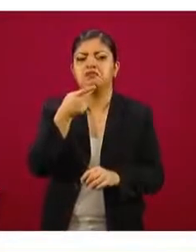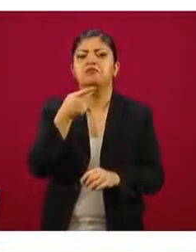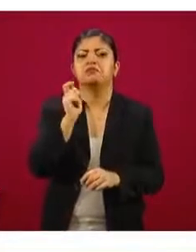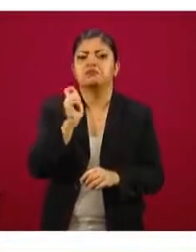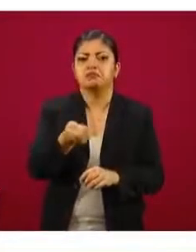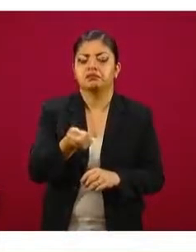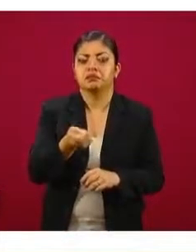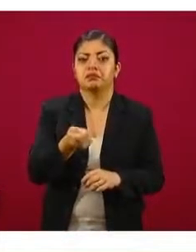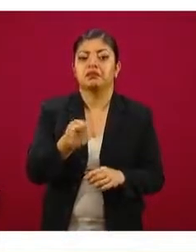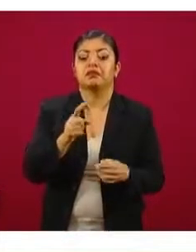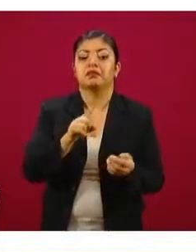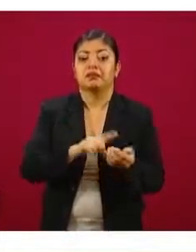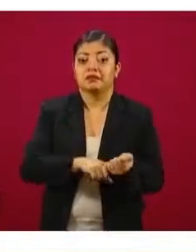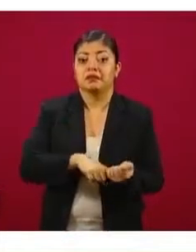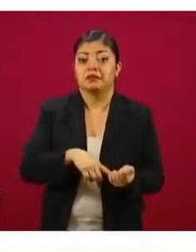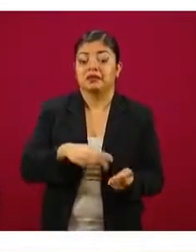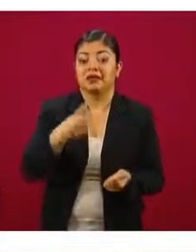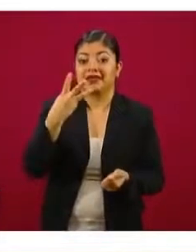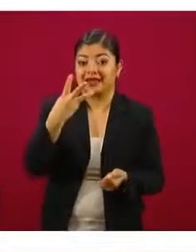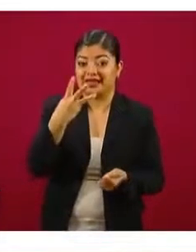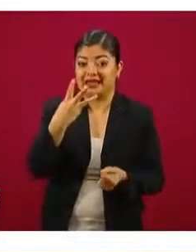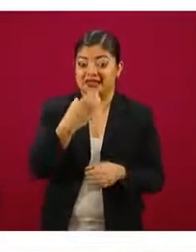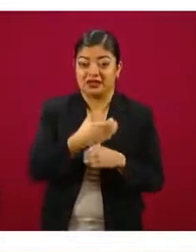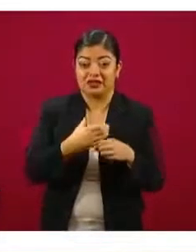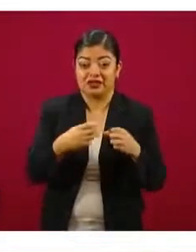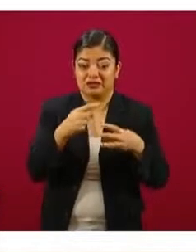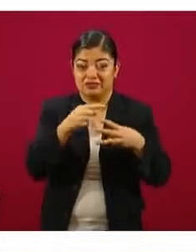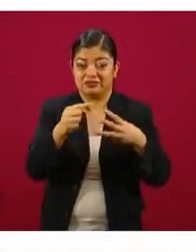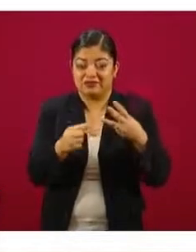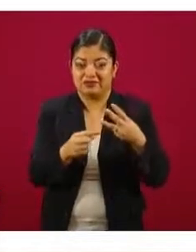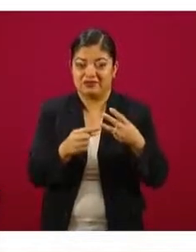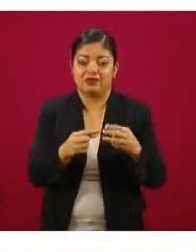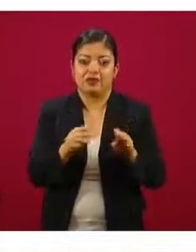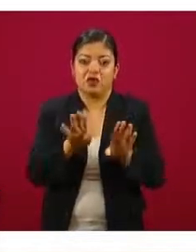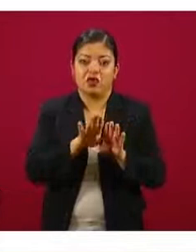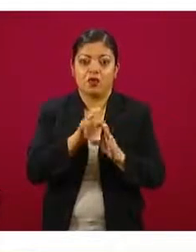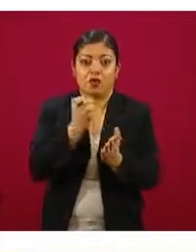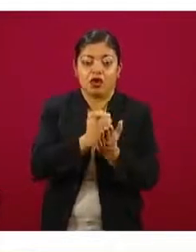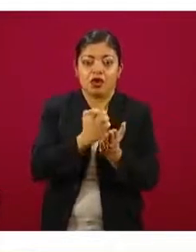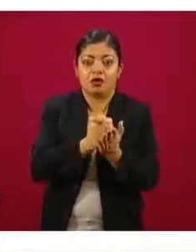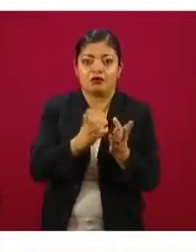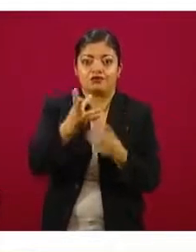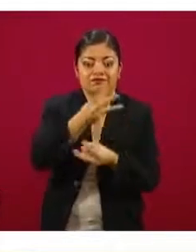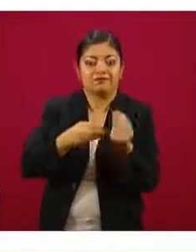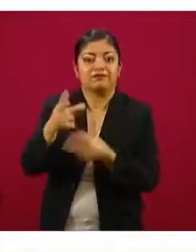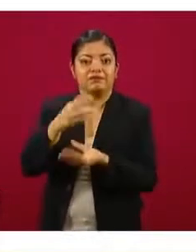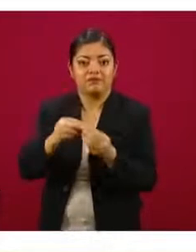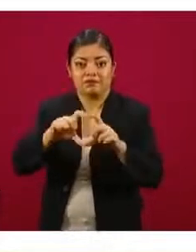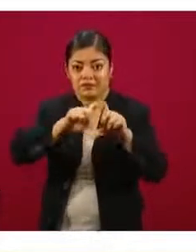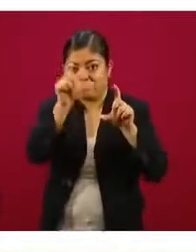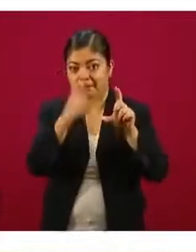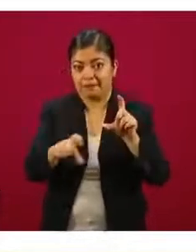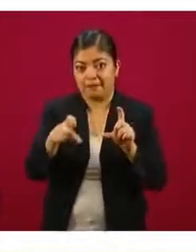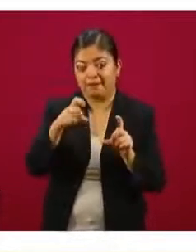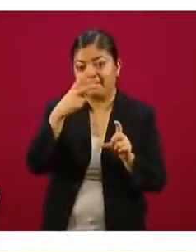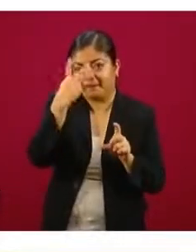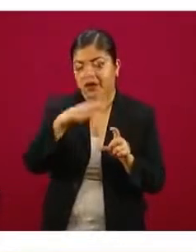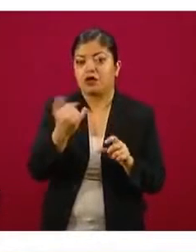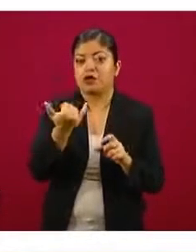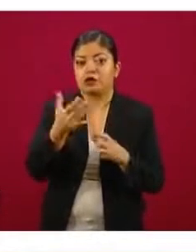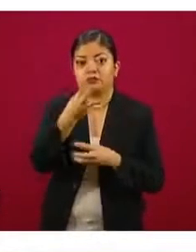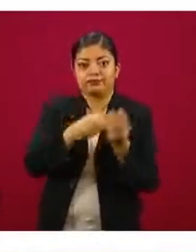incorporación de tres industrias muy importantes para la economía nacional y para la economía de las personas,